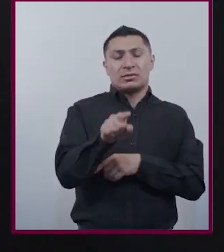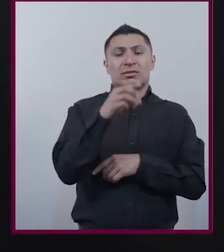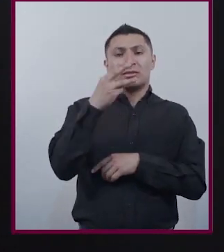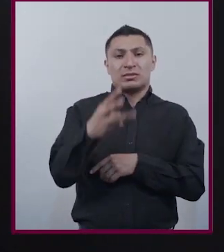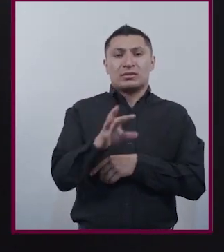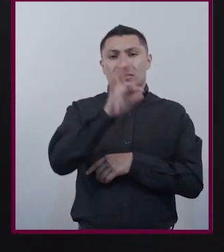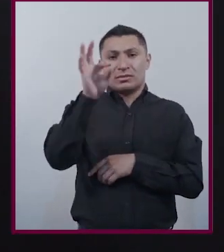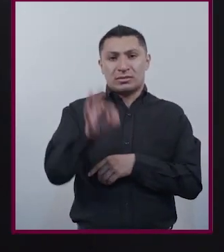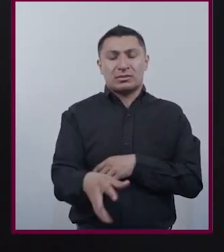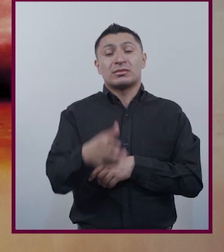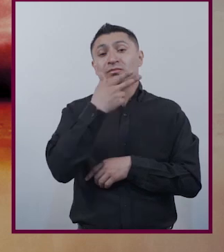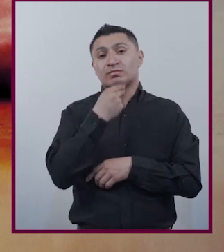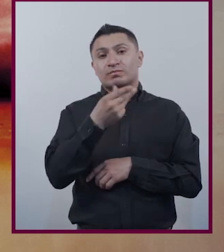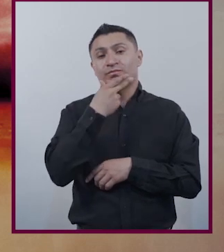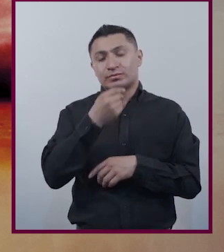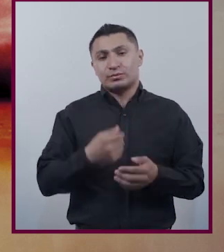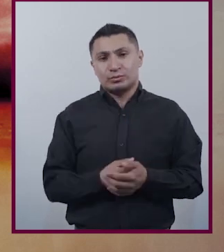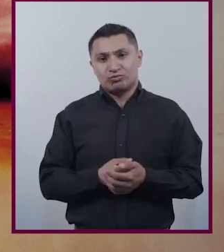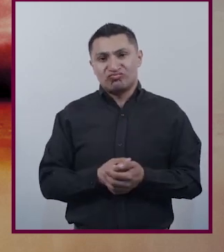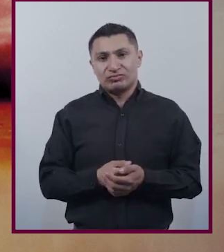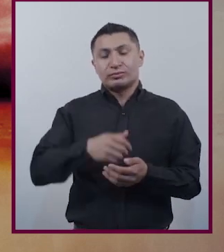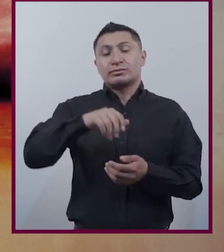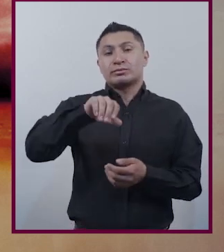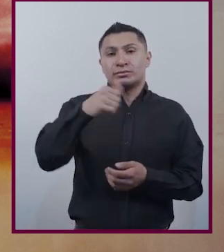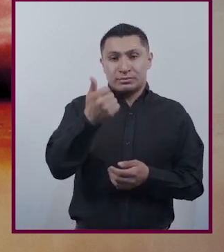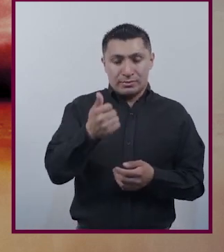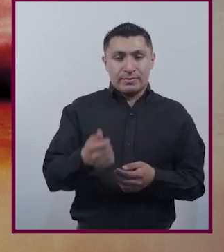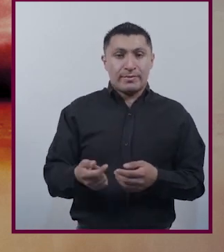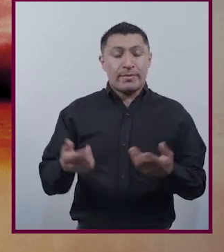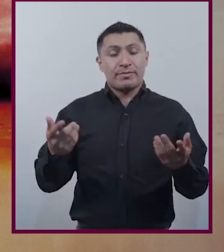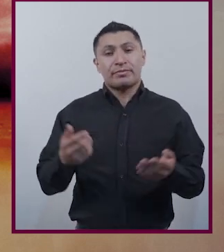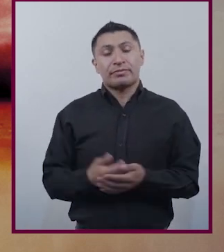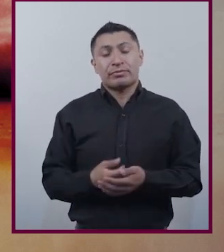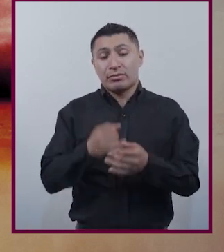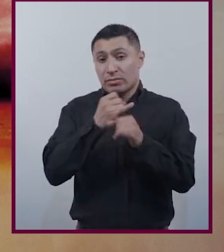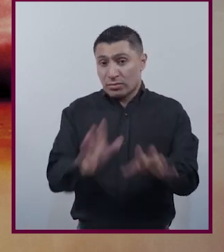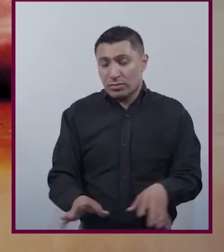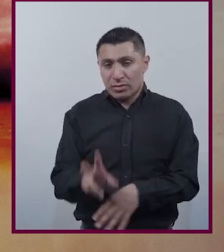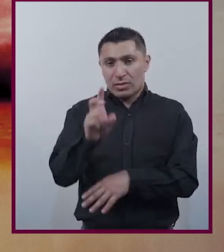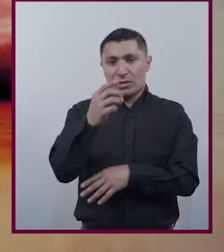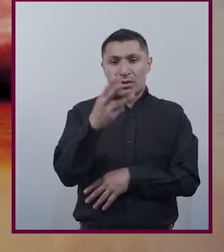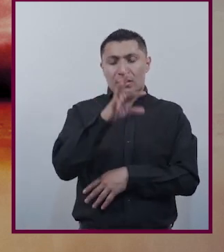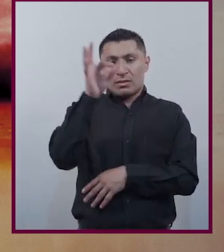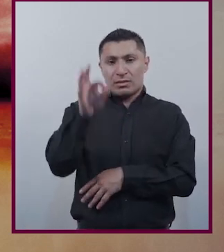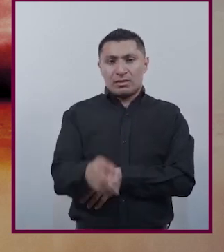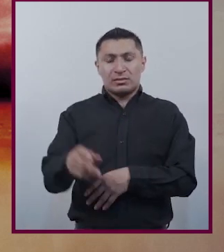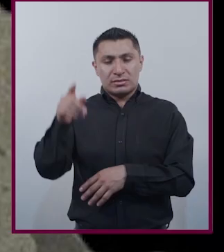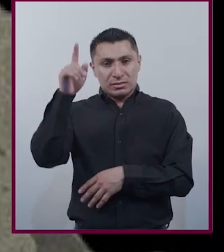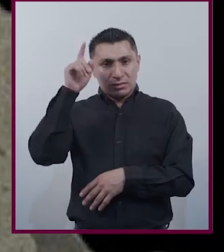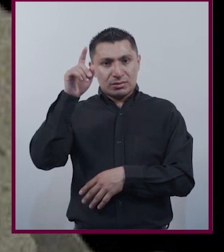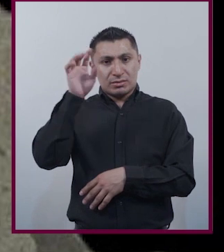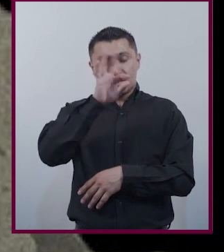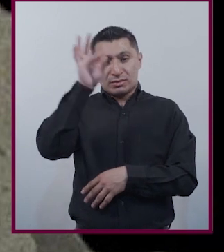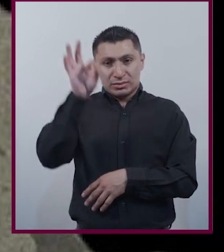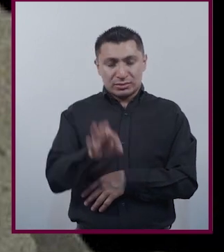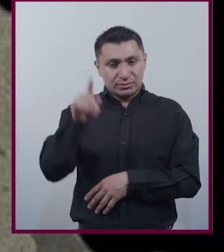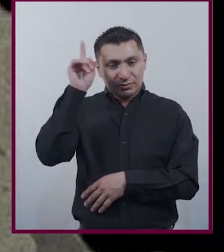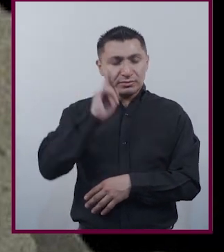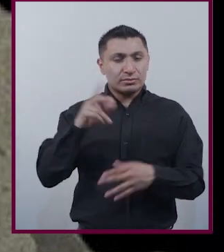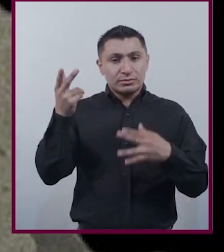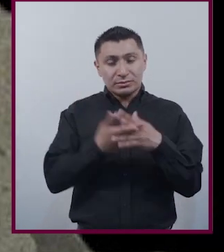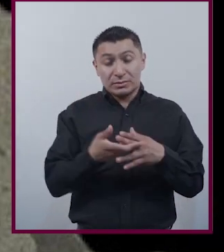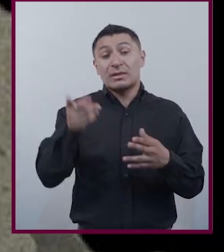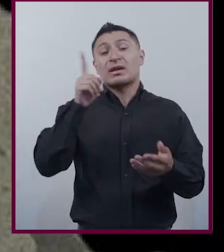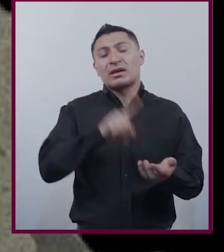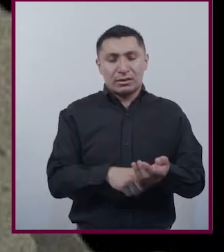% Que fueron hombres Otra cifra alarmante 33% De las mujeres asesinadas Fueron asesinadas